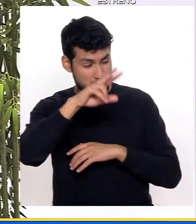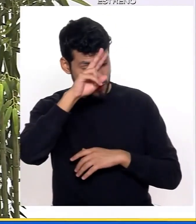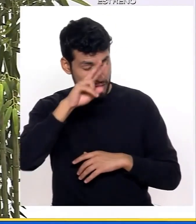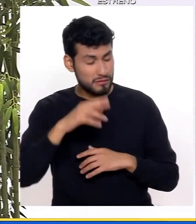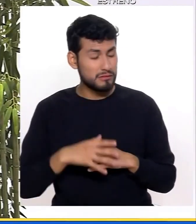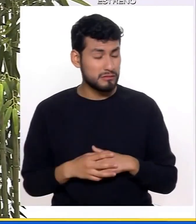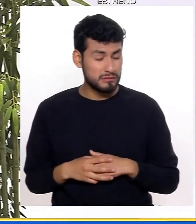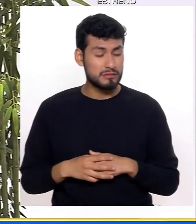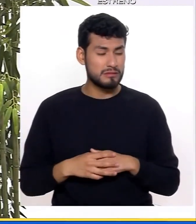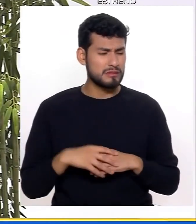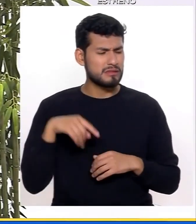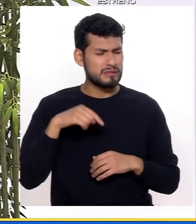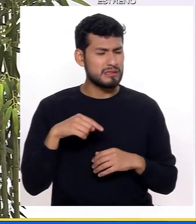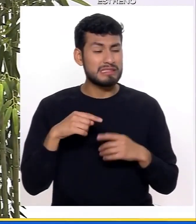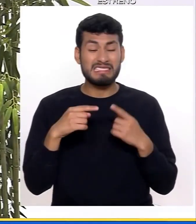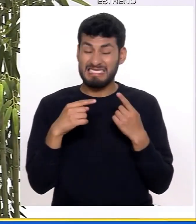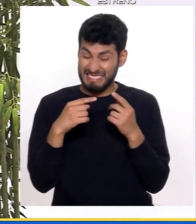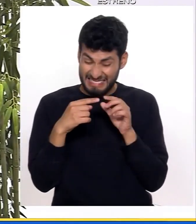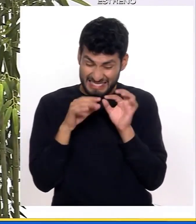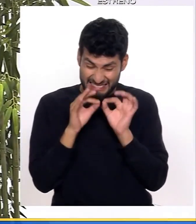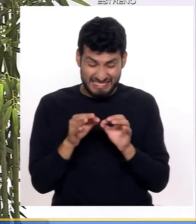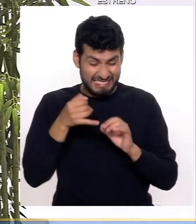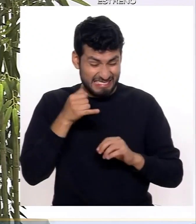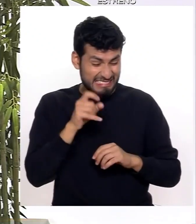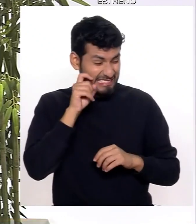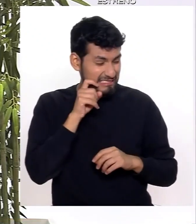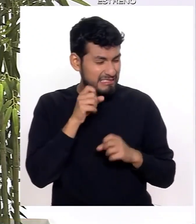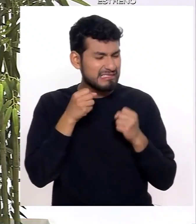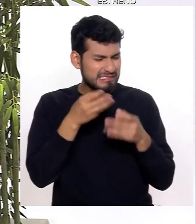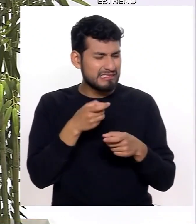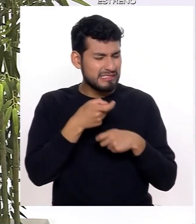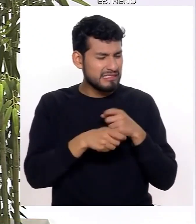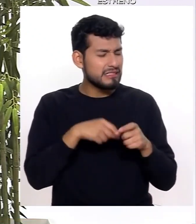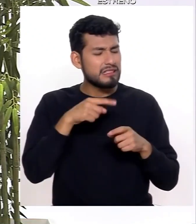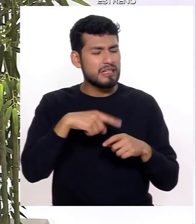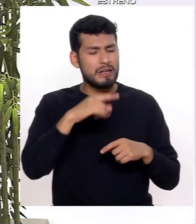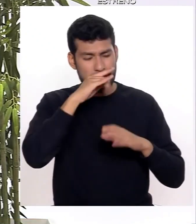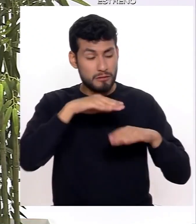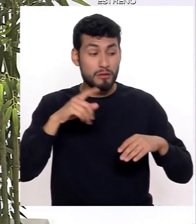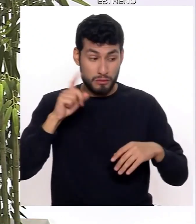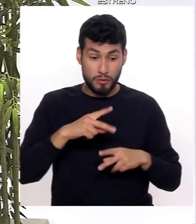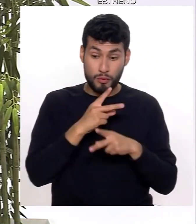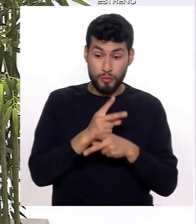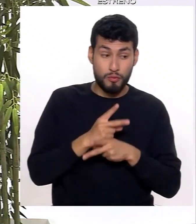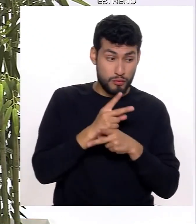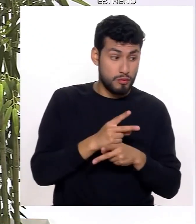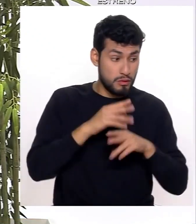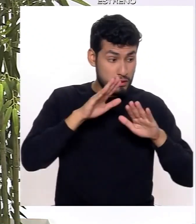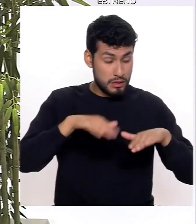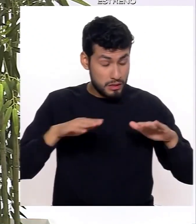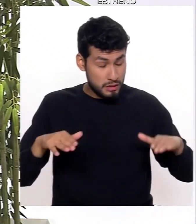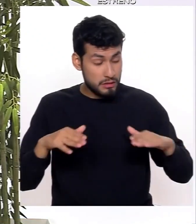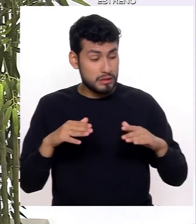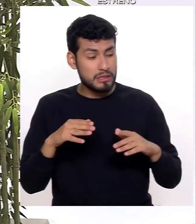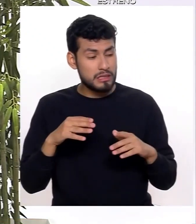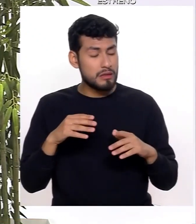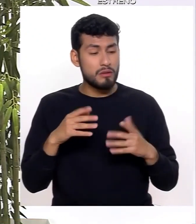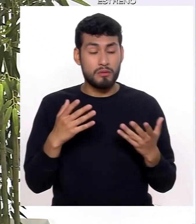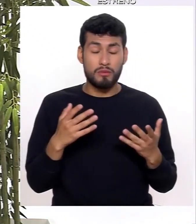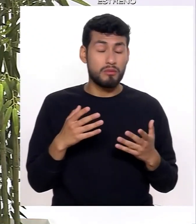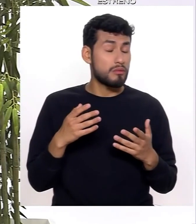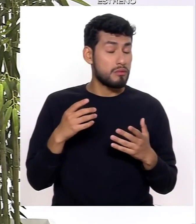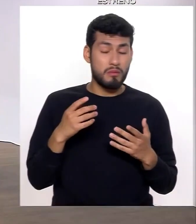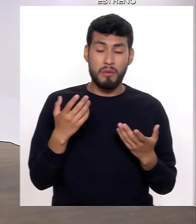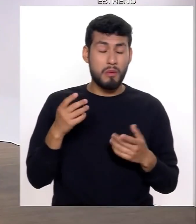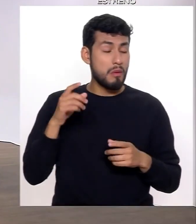Esto también es otro elemento para niños, especialmente el cuidado que tenemos que tener con nuestros niños. Específicamente no ha